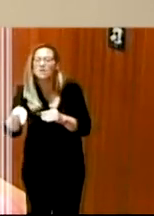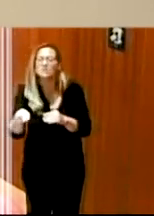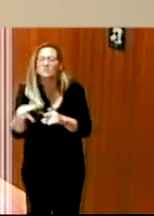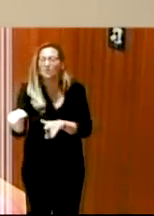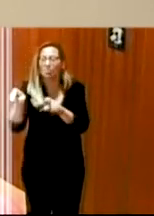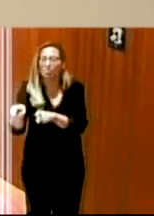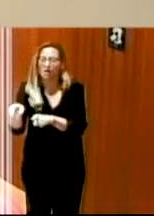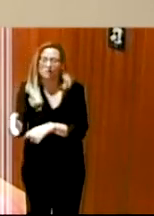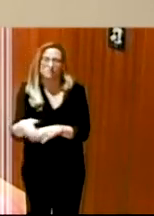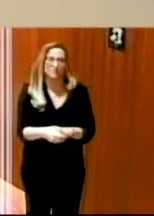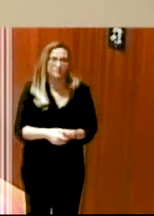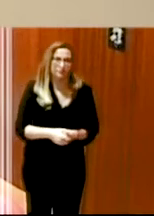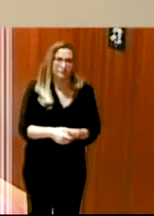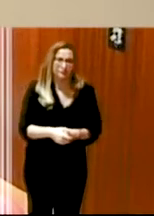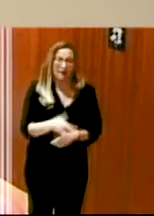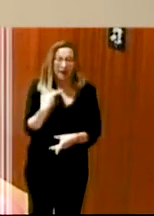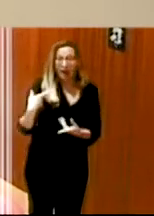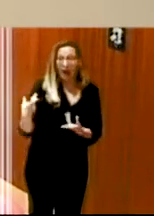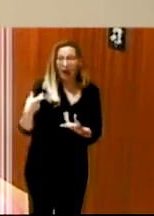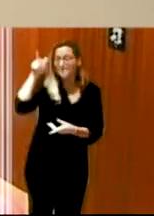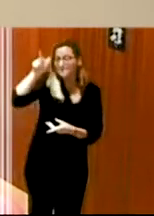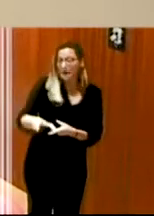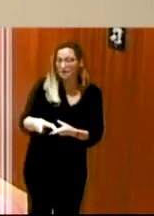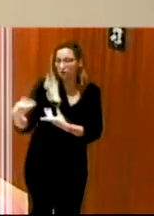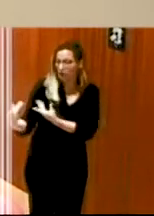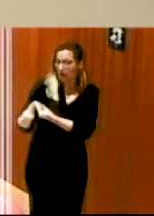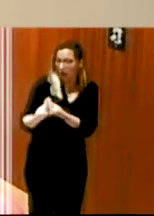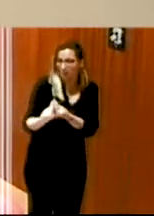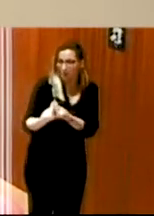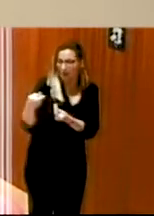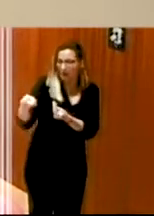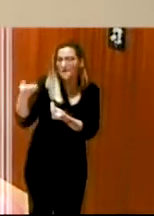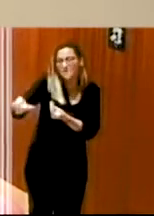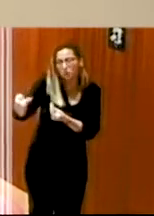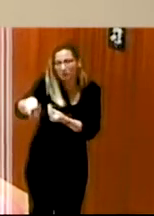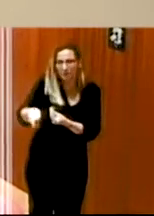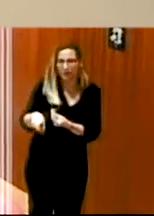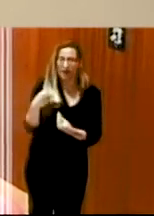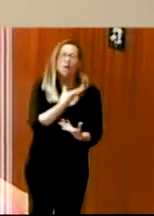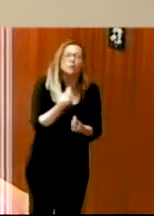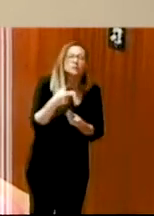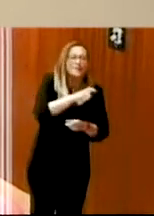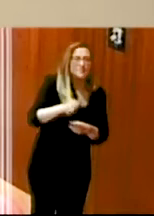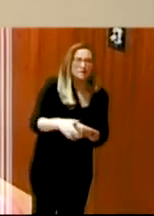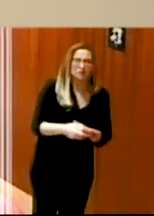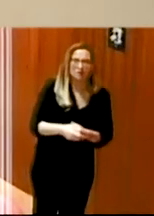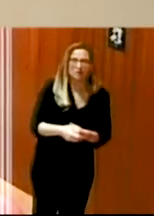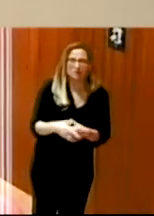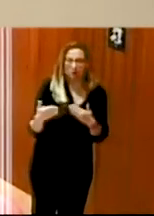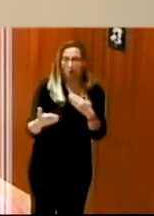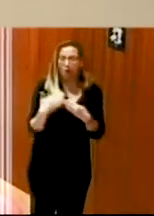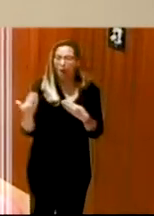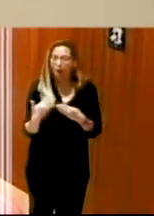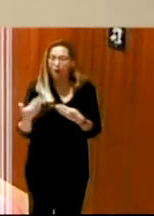Tener en cuenta a la persona acompañante, eso quiere decir que muchas personas que por ejemplo son usuarias de silla de